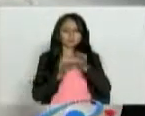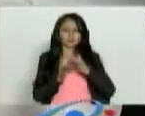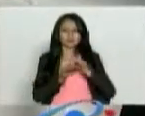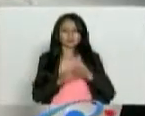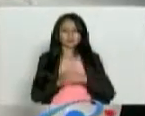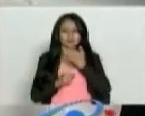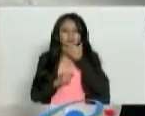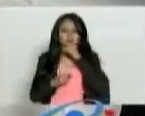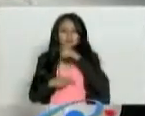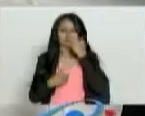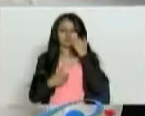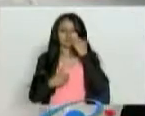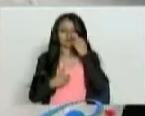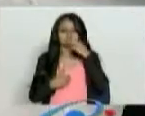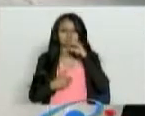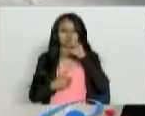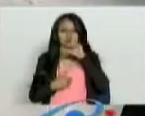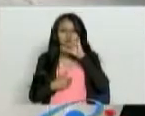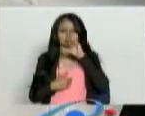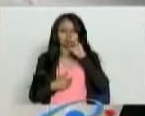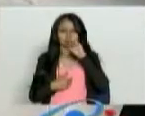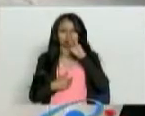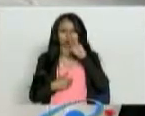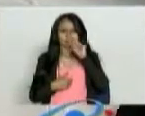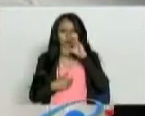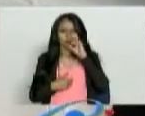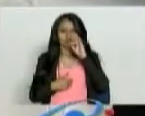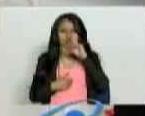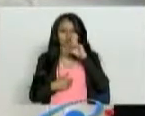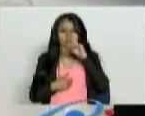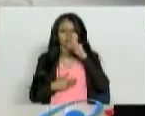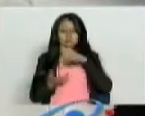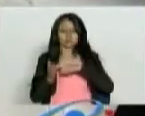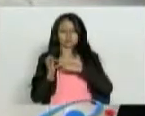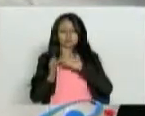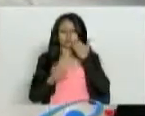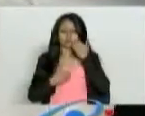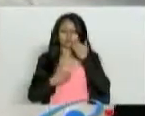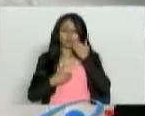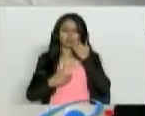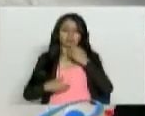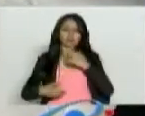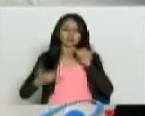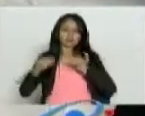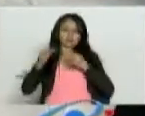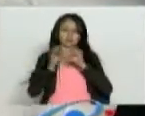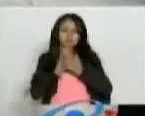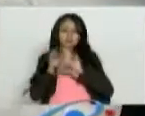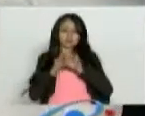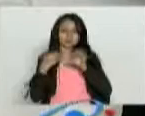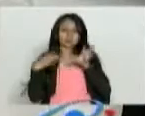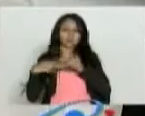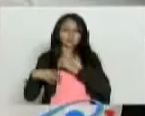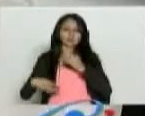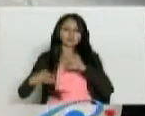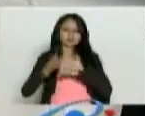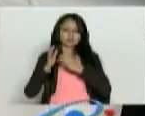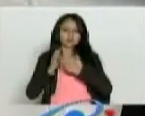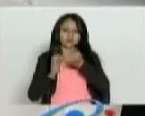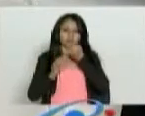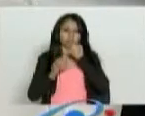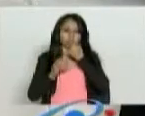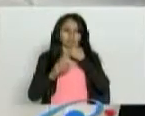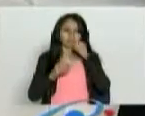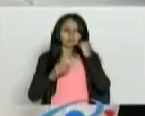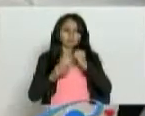El helicobacter pylori, como lo decía él también, es un proceso bacteriano, ya le expliqué todo el proceso que tiene. Hay que hacerle el